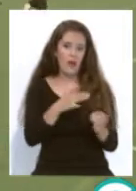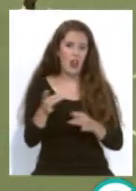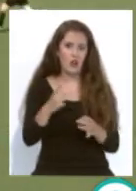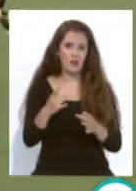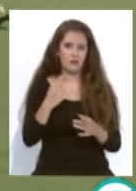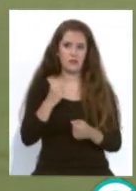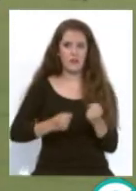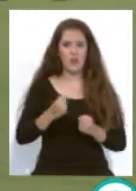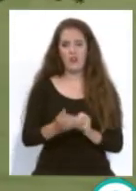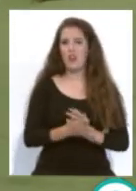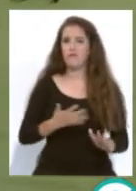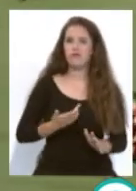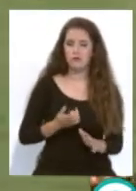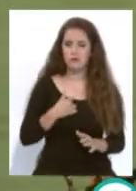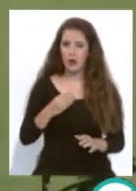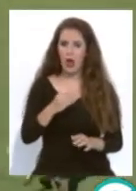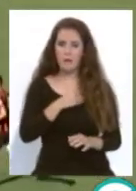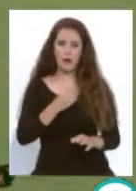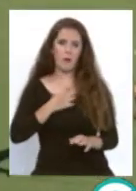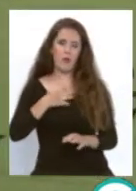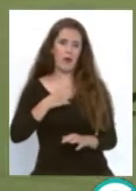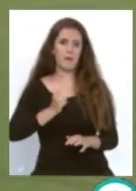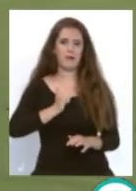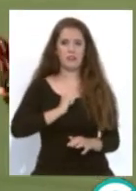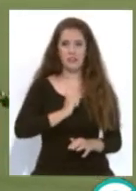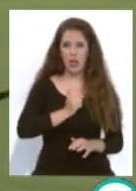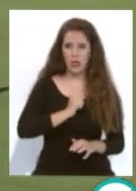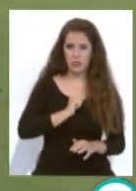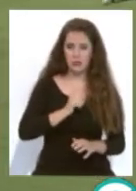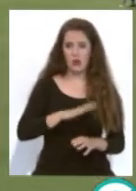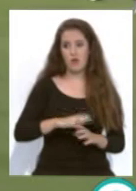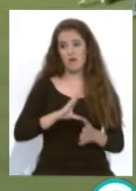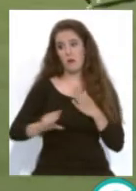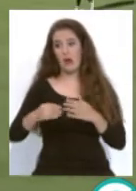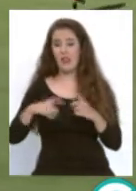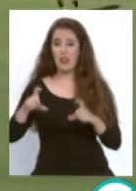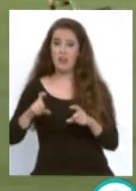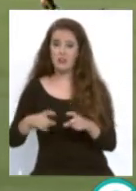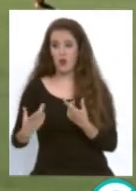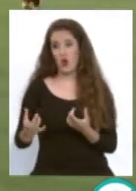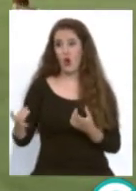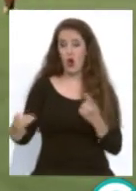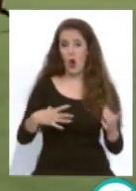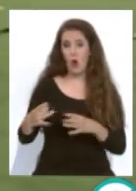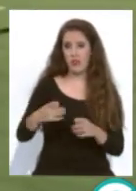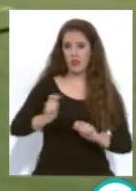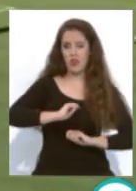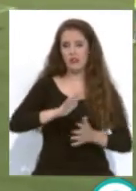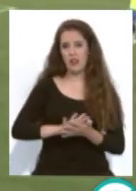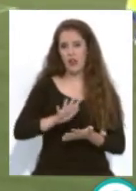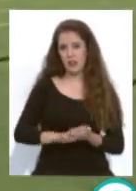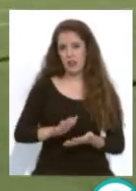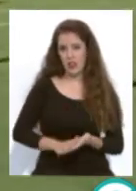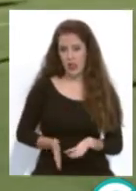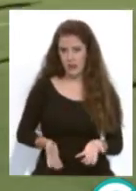velocidad que salía y una pena que no se pudiera aprovechar o que no nos fuéramos ya al descanso con algún gol que nos diera ya esa ventaja esa tranquilidad que después a la